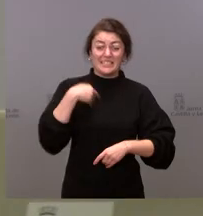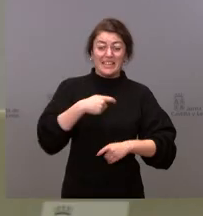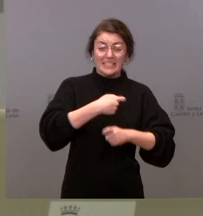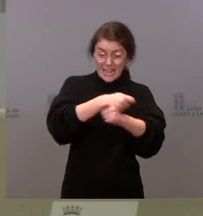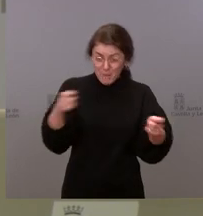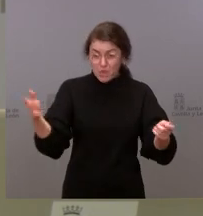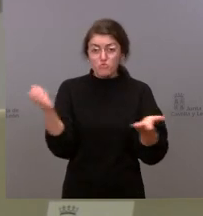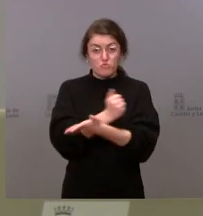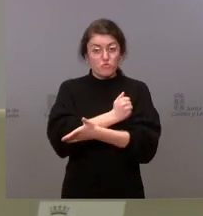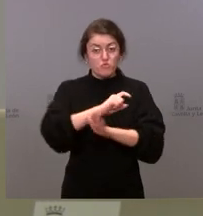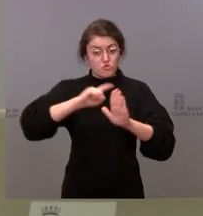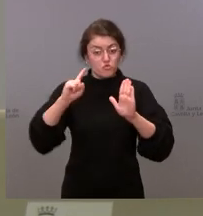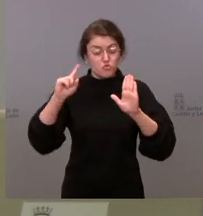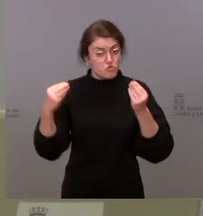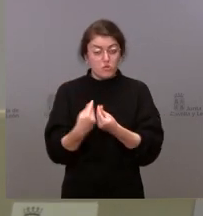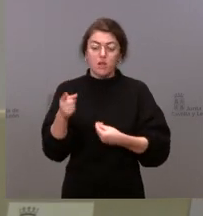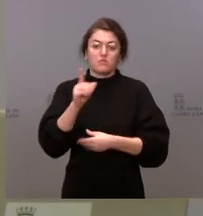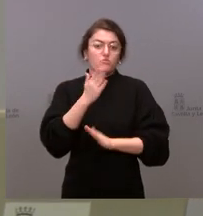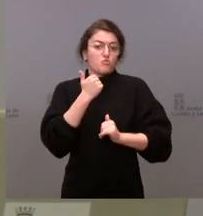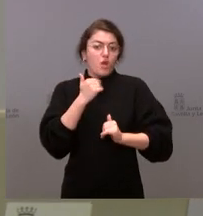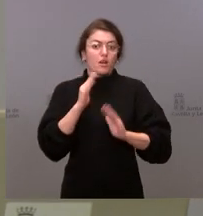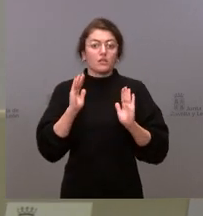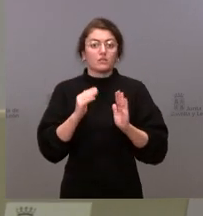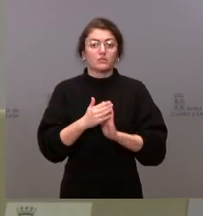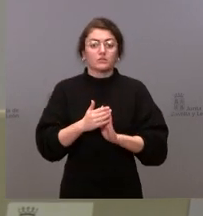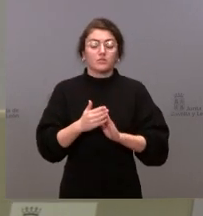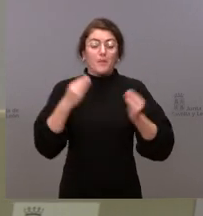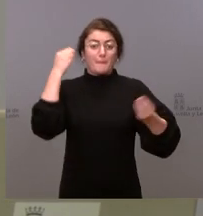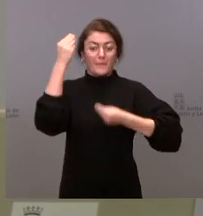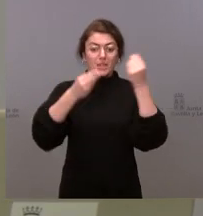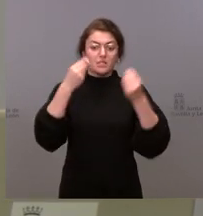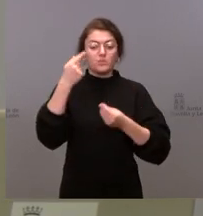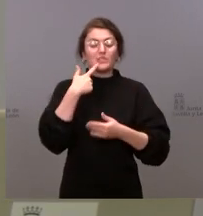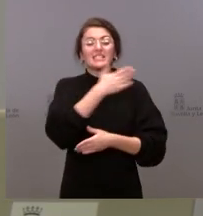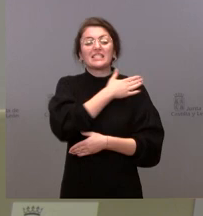Saben ustedes que nosotros aspiramos a una cifra de asignación global de estos fondos.